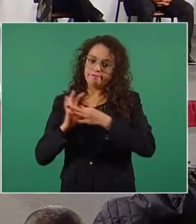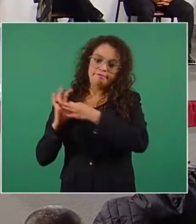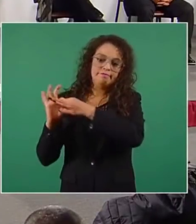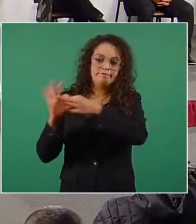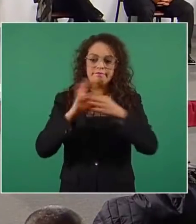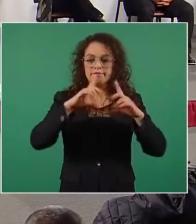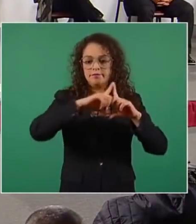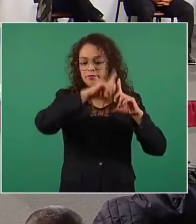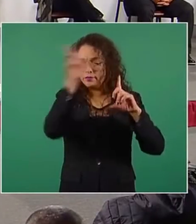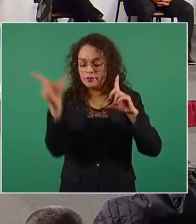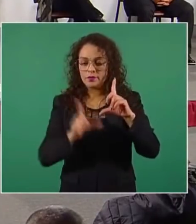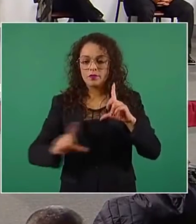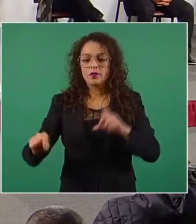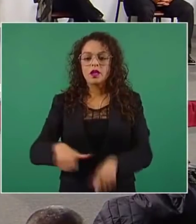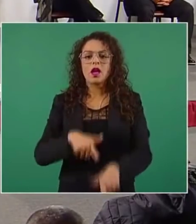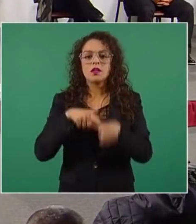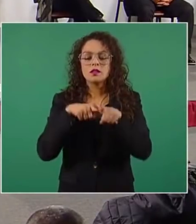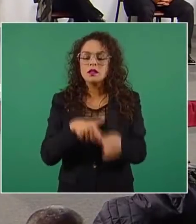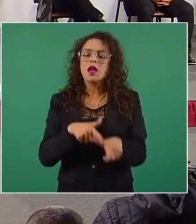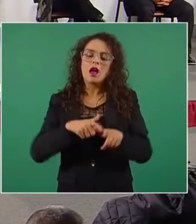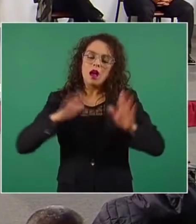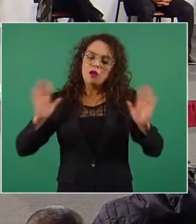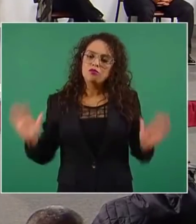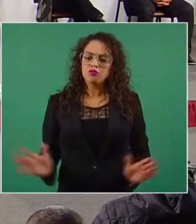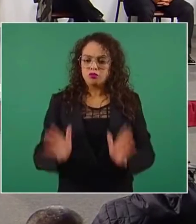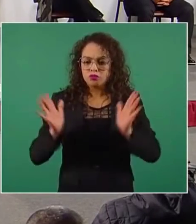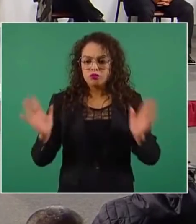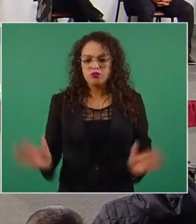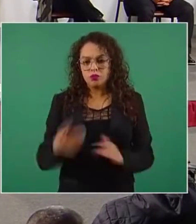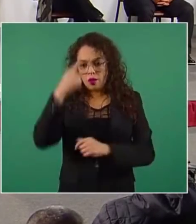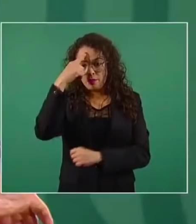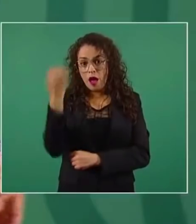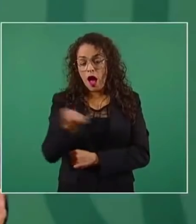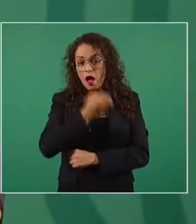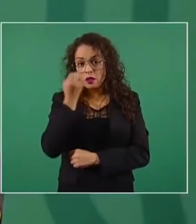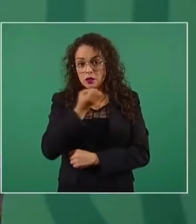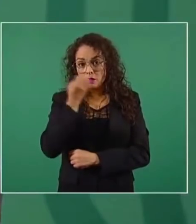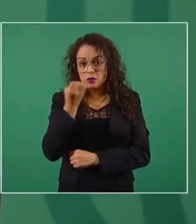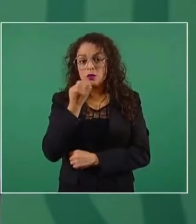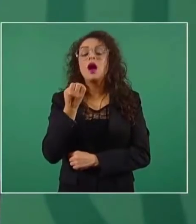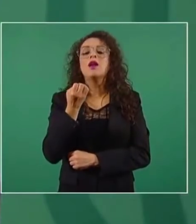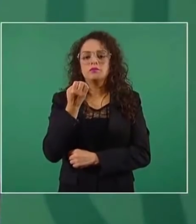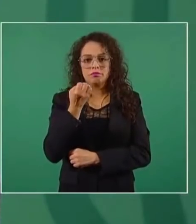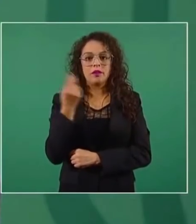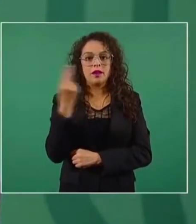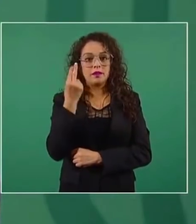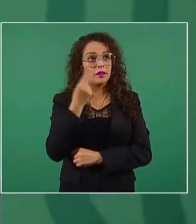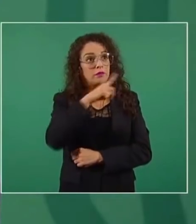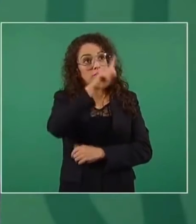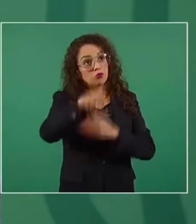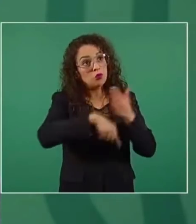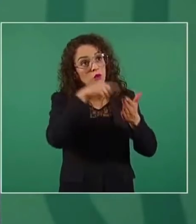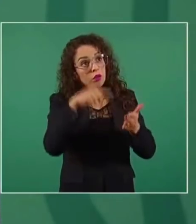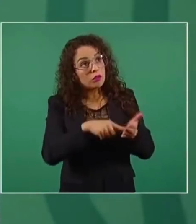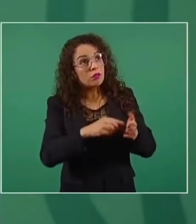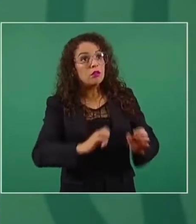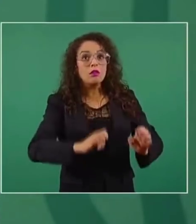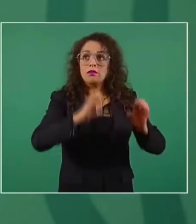seguir gestionando e impulsando que las escuelas cuenten con la infraestructura y servicios necesarios,